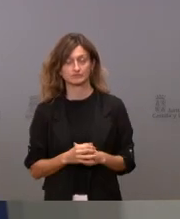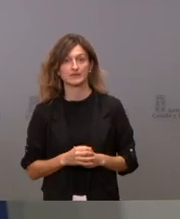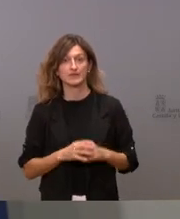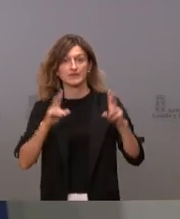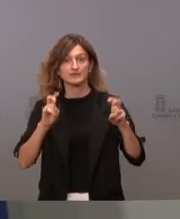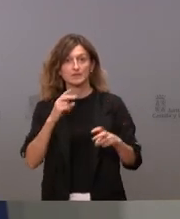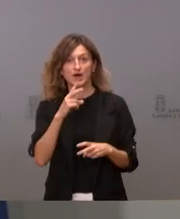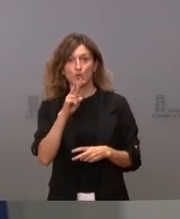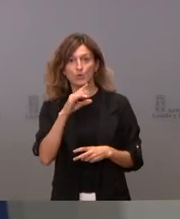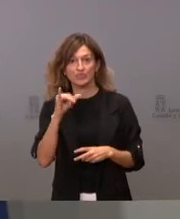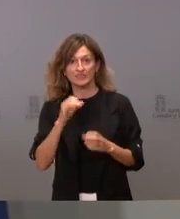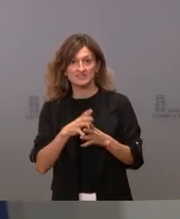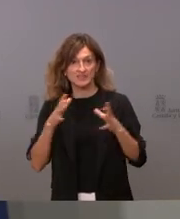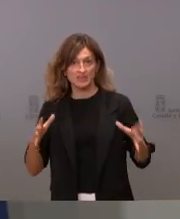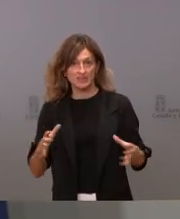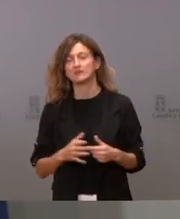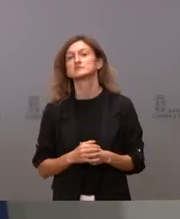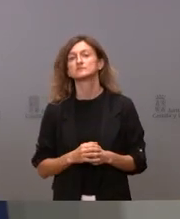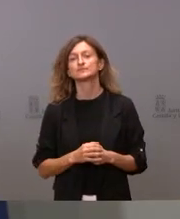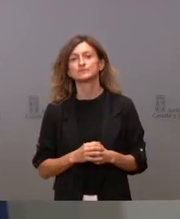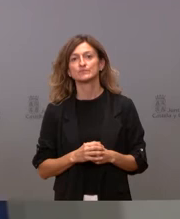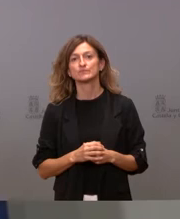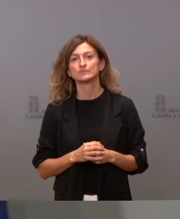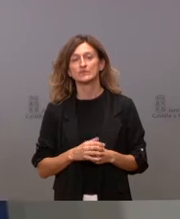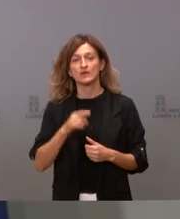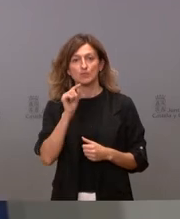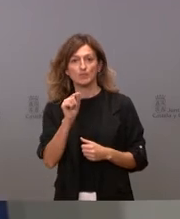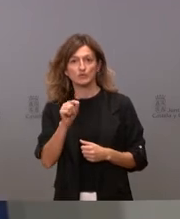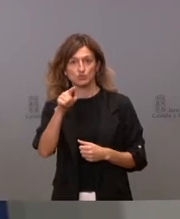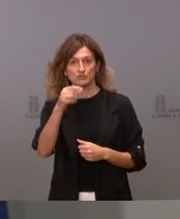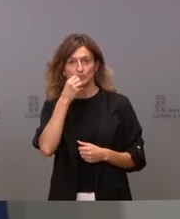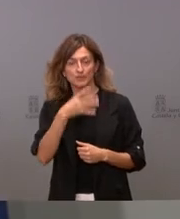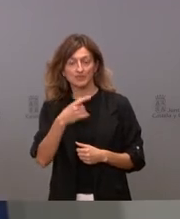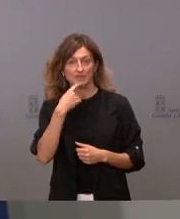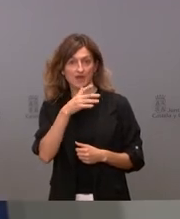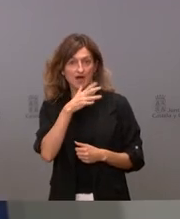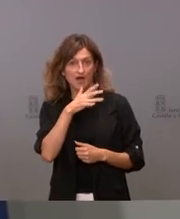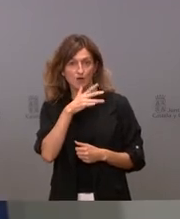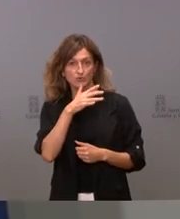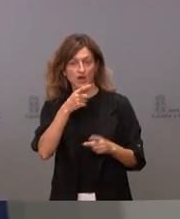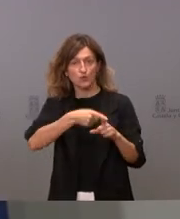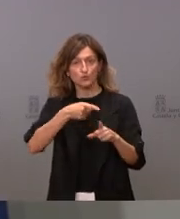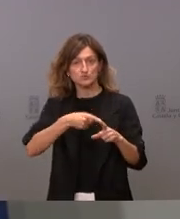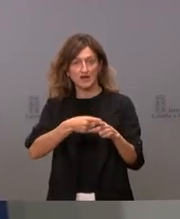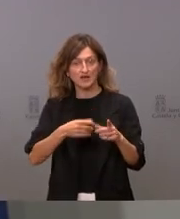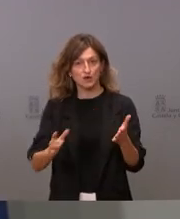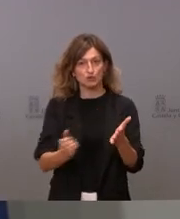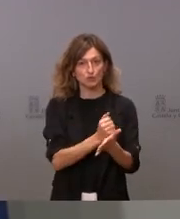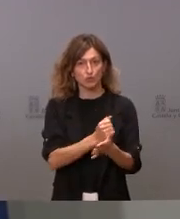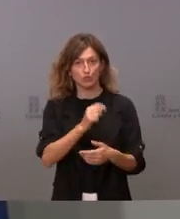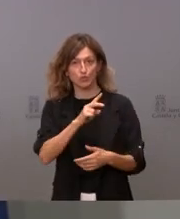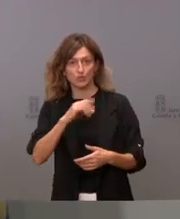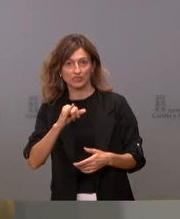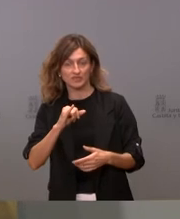las UCIs extendidas, en este momento, como usted muy bien ha dicho, no estamos utilizando toda la capacidad de